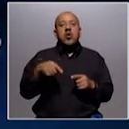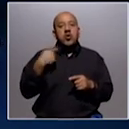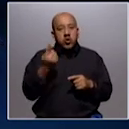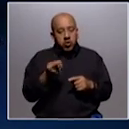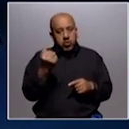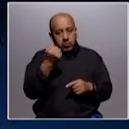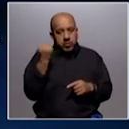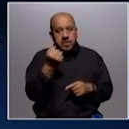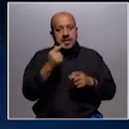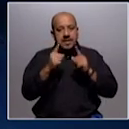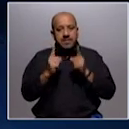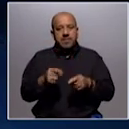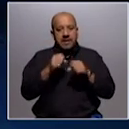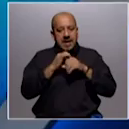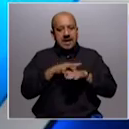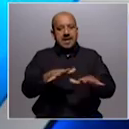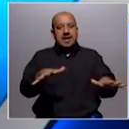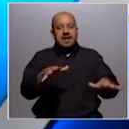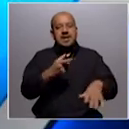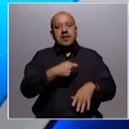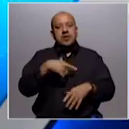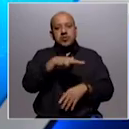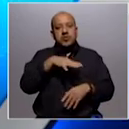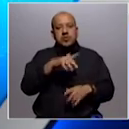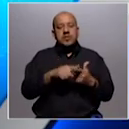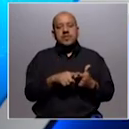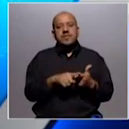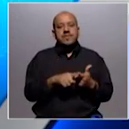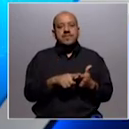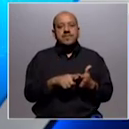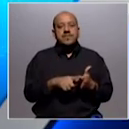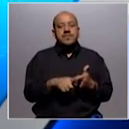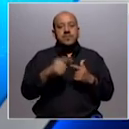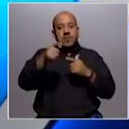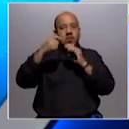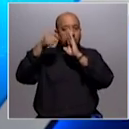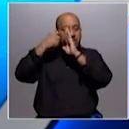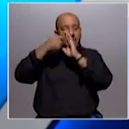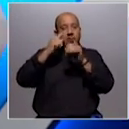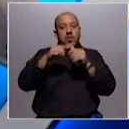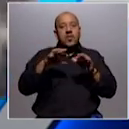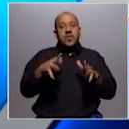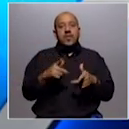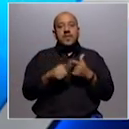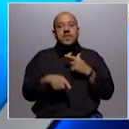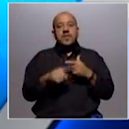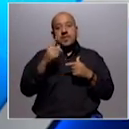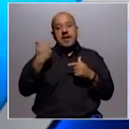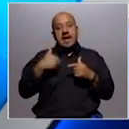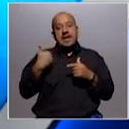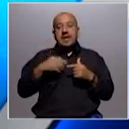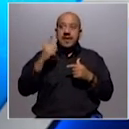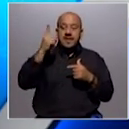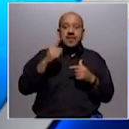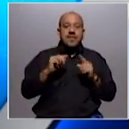dio importante para el soporte del día a día, un video muy viralizado que incluso en el lado argentino fue